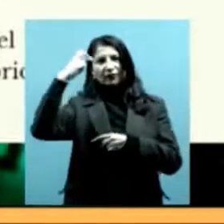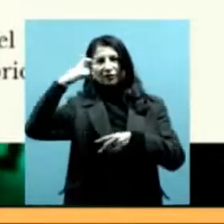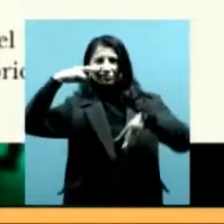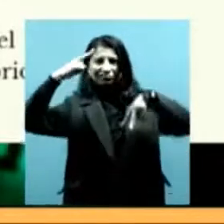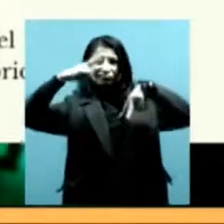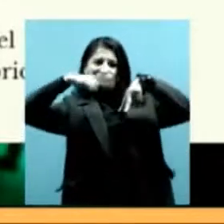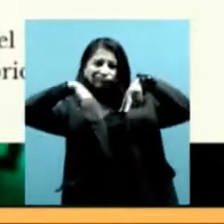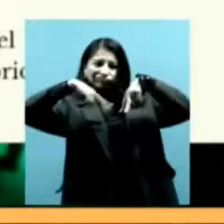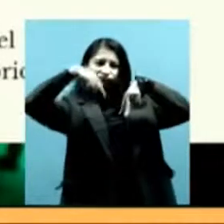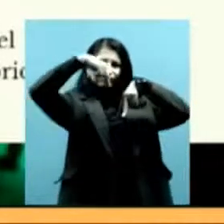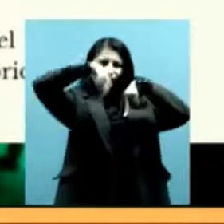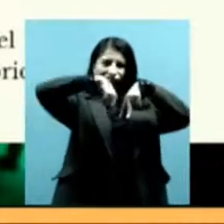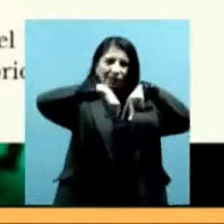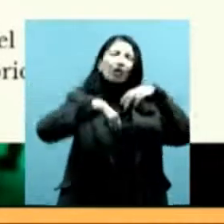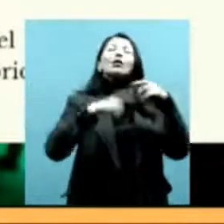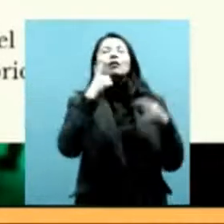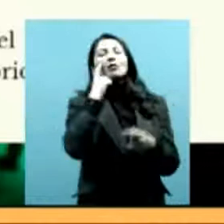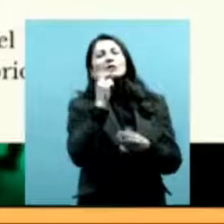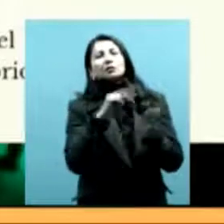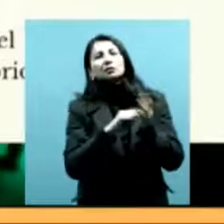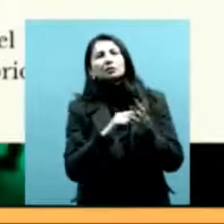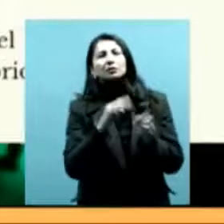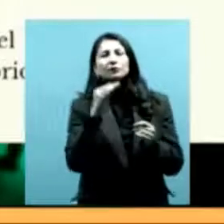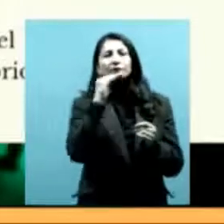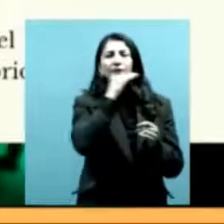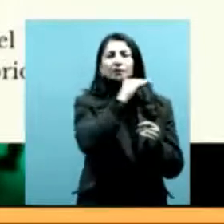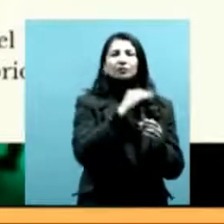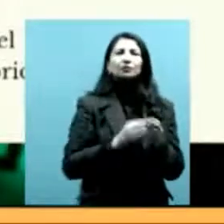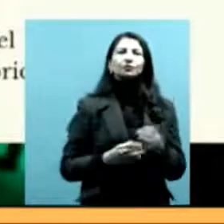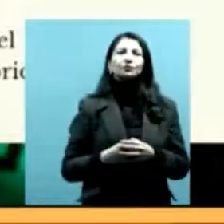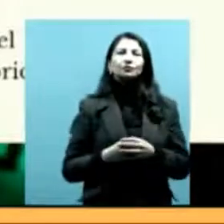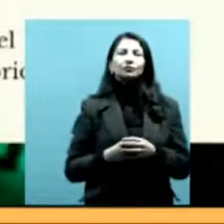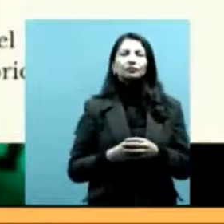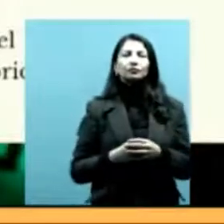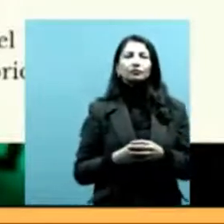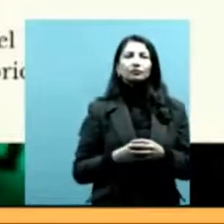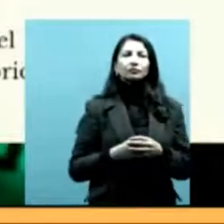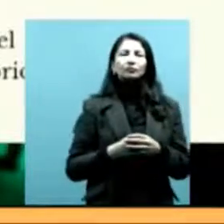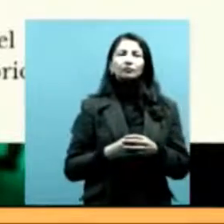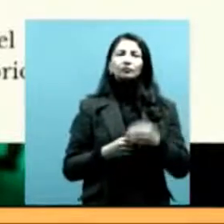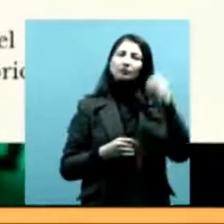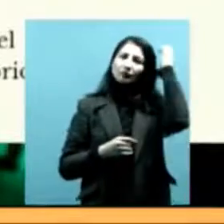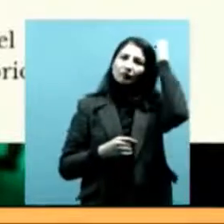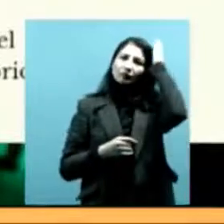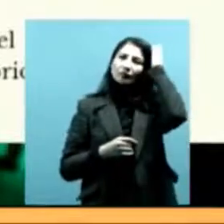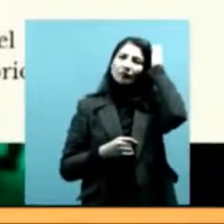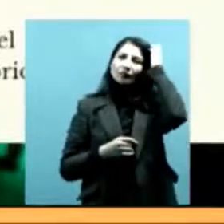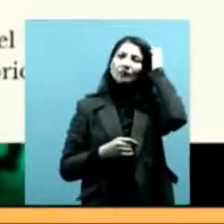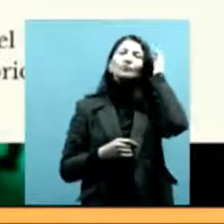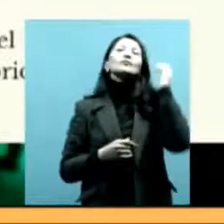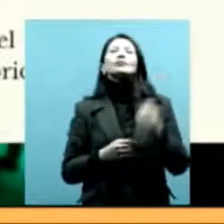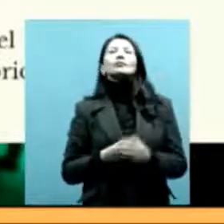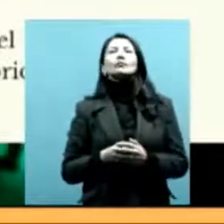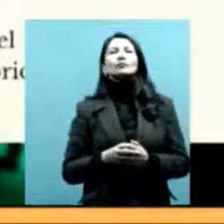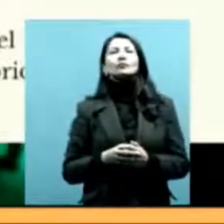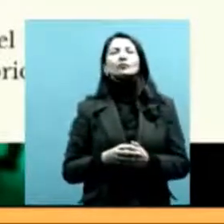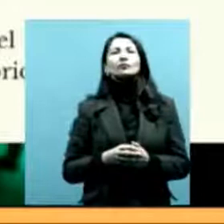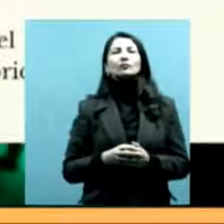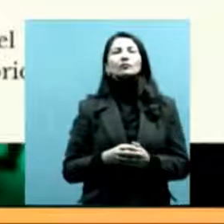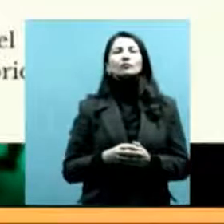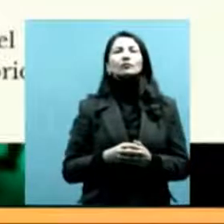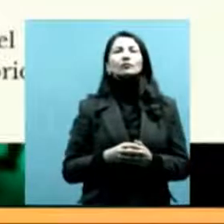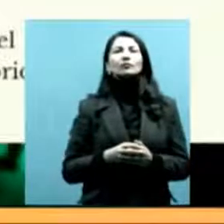archivos producen el silencio, las ausencias, el no reconocimiento, el no evento. Este autor, Tillot,